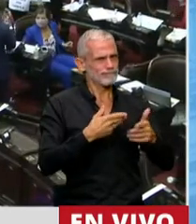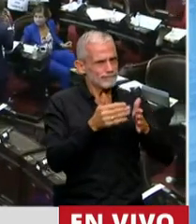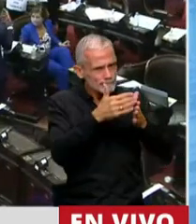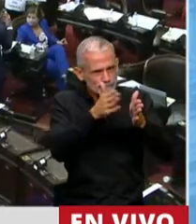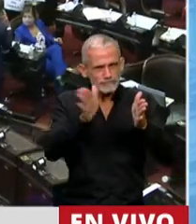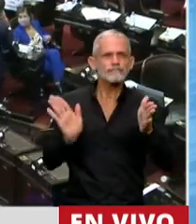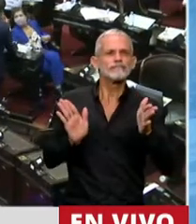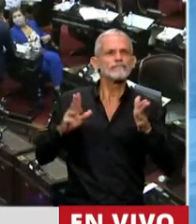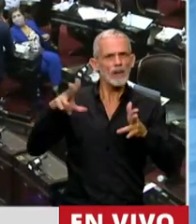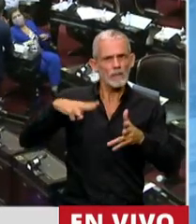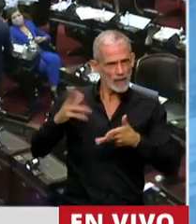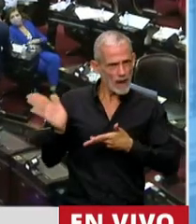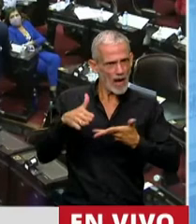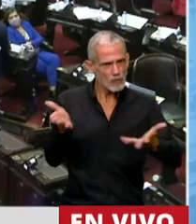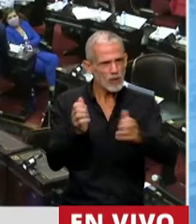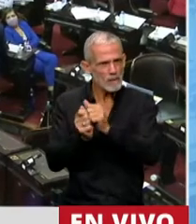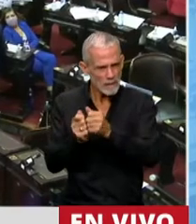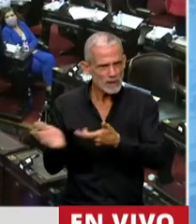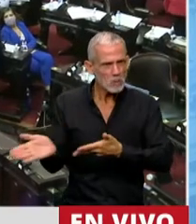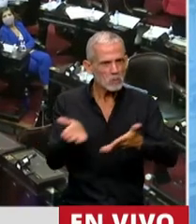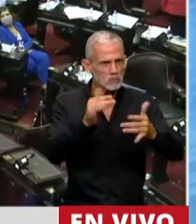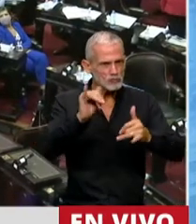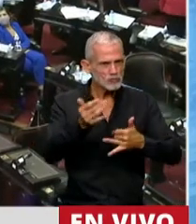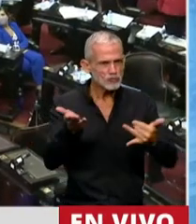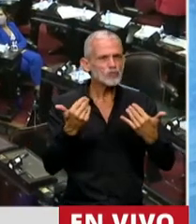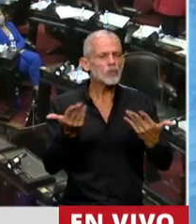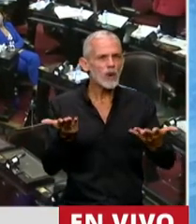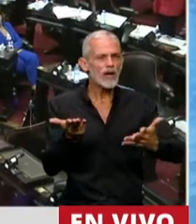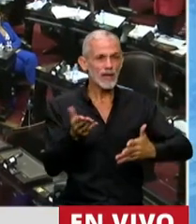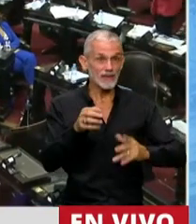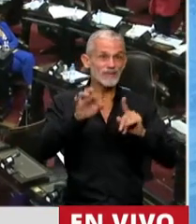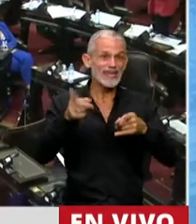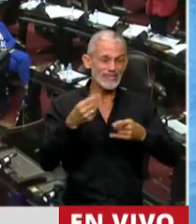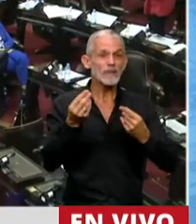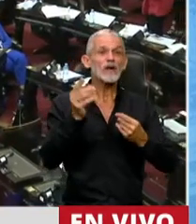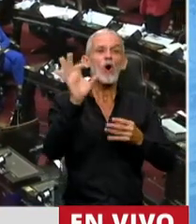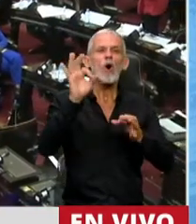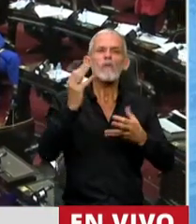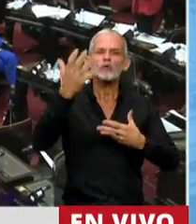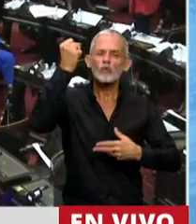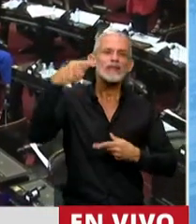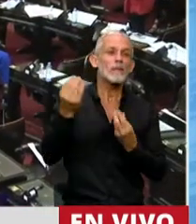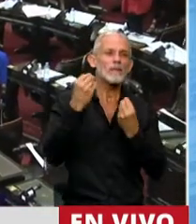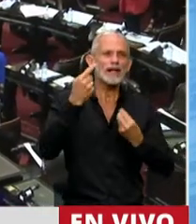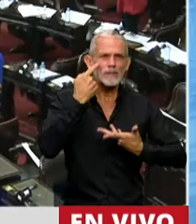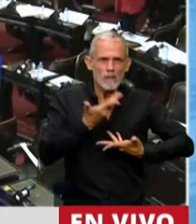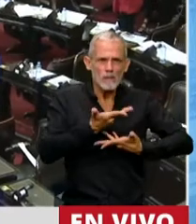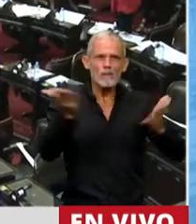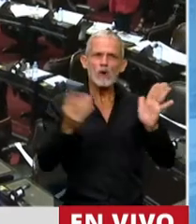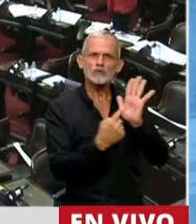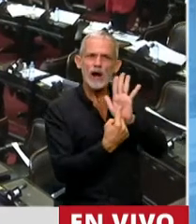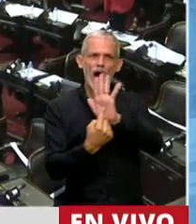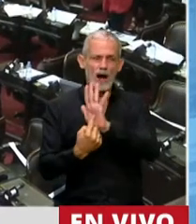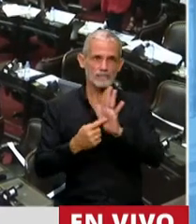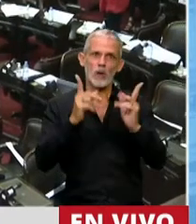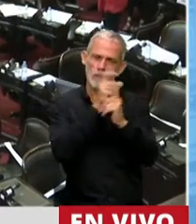Pero sin embargo, señor Presidente, no puedo dejar de decir que esto también es una oportunidad para visibilizar una